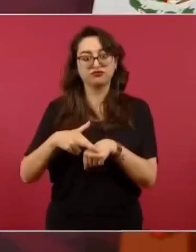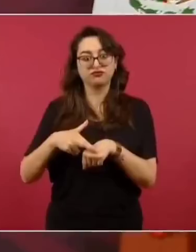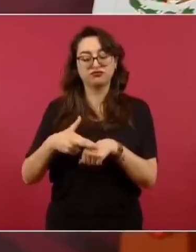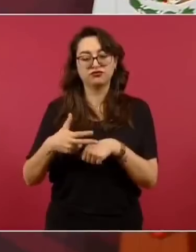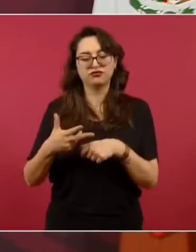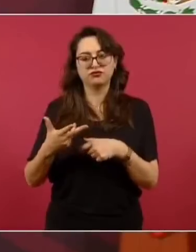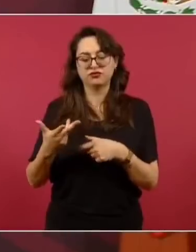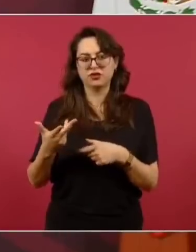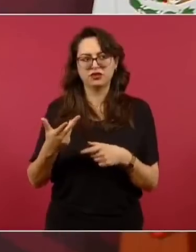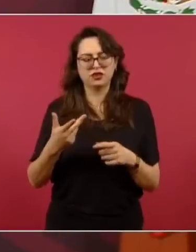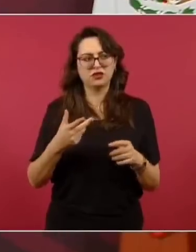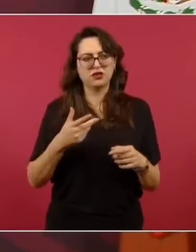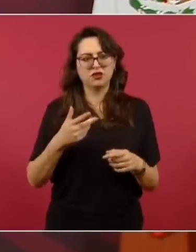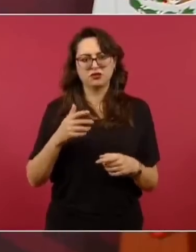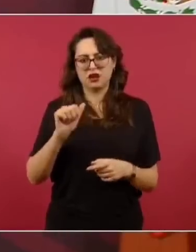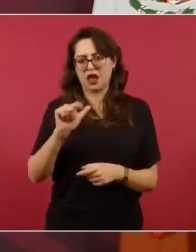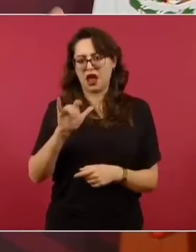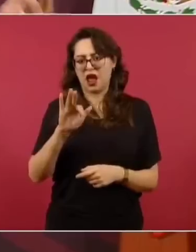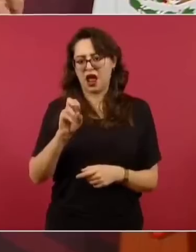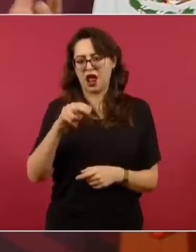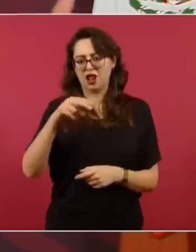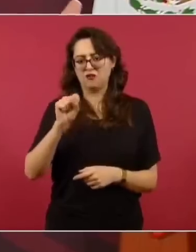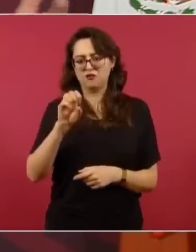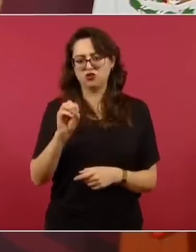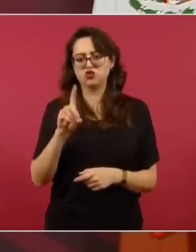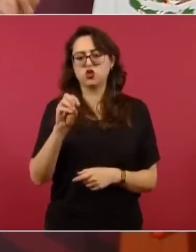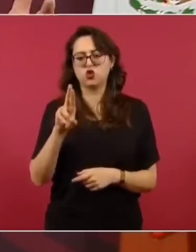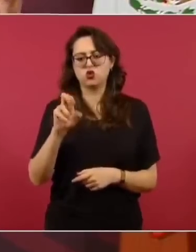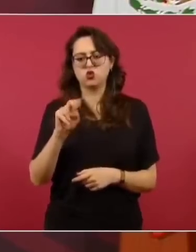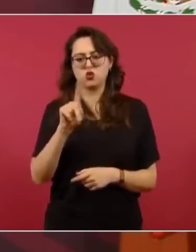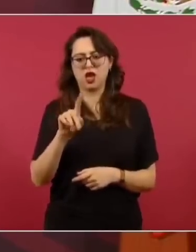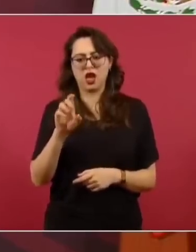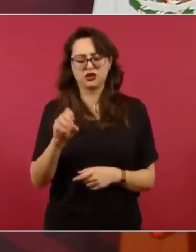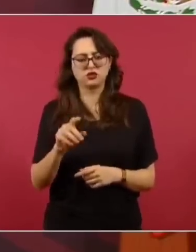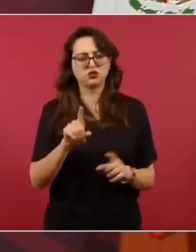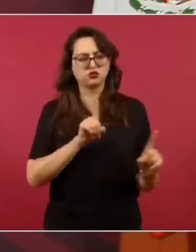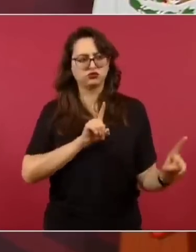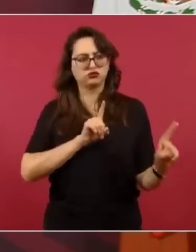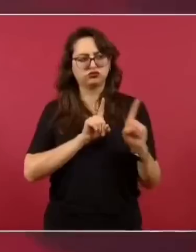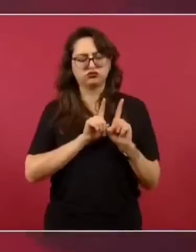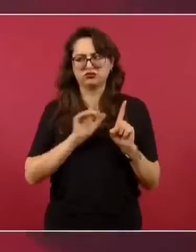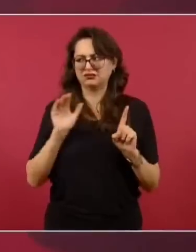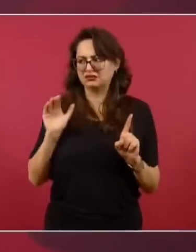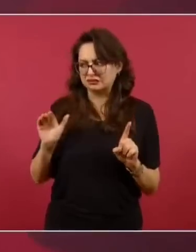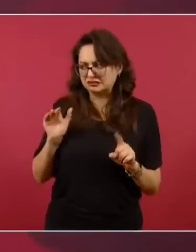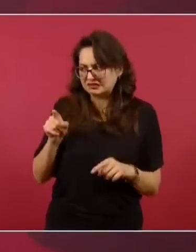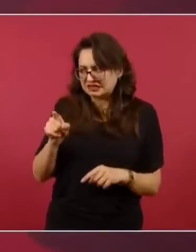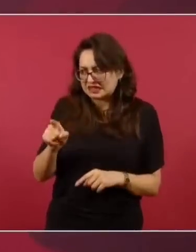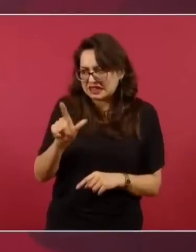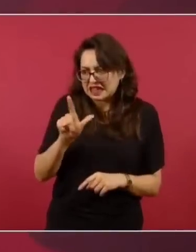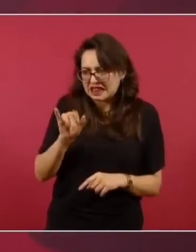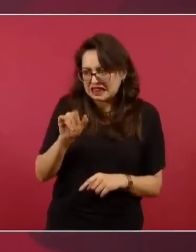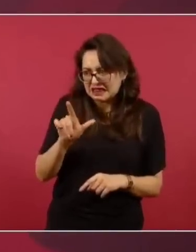se extrañó así, digo, mira, se requiere de sumar esfuerzos, voluntades,